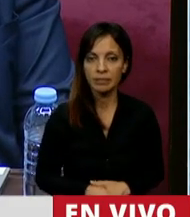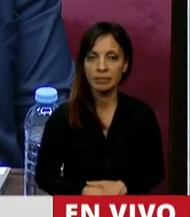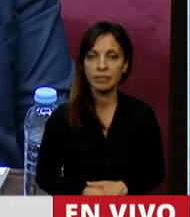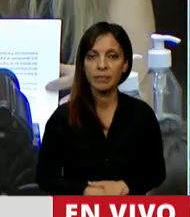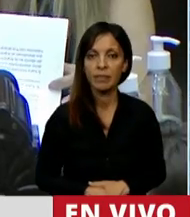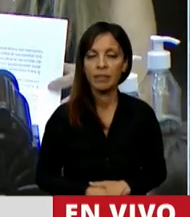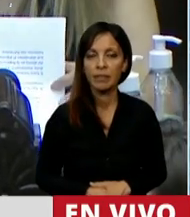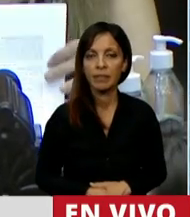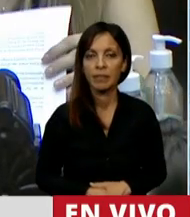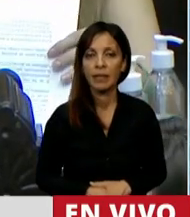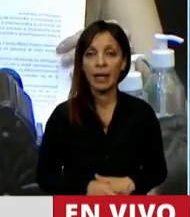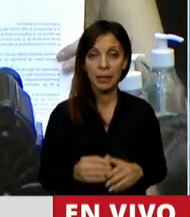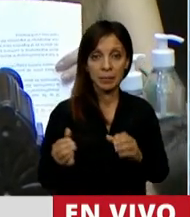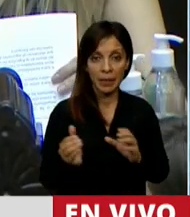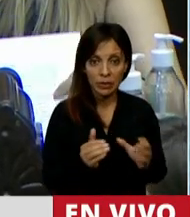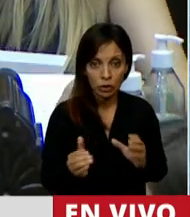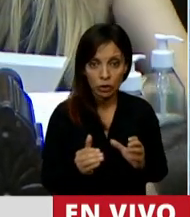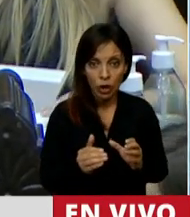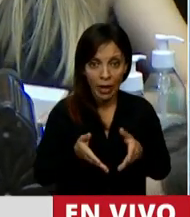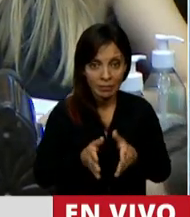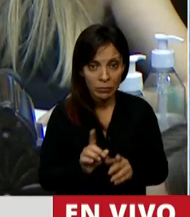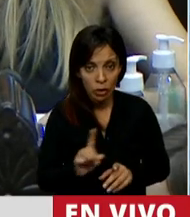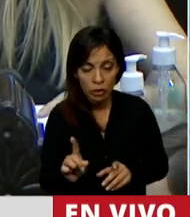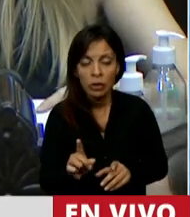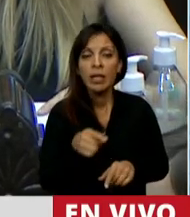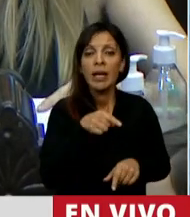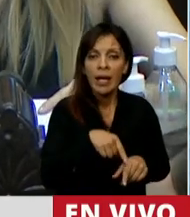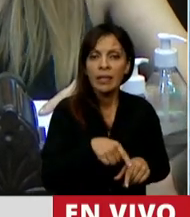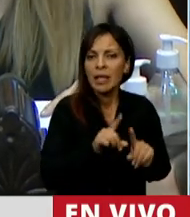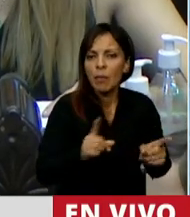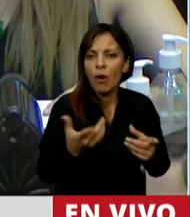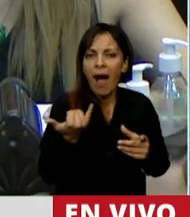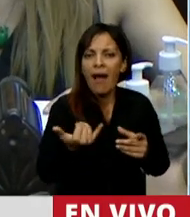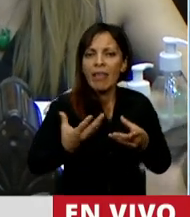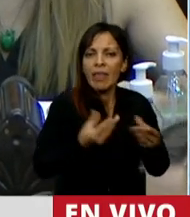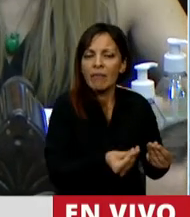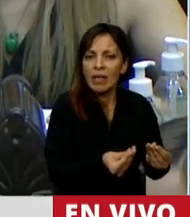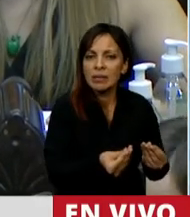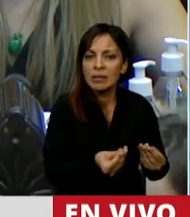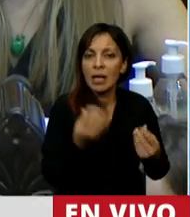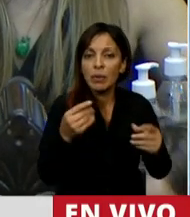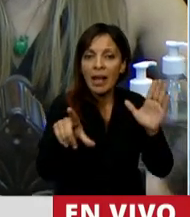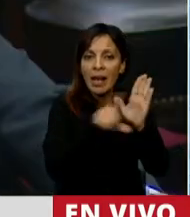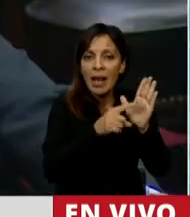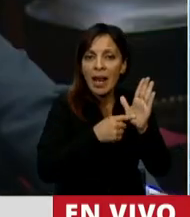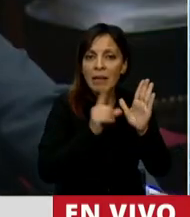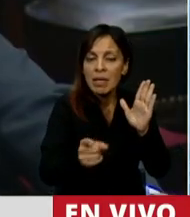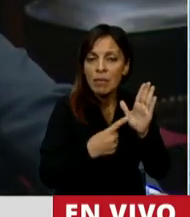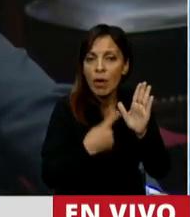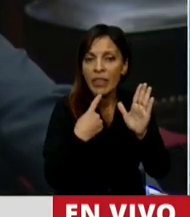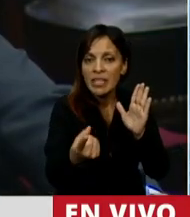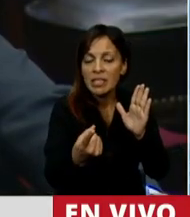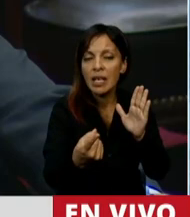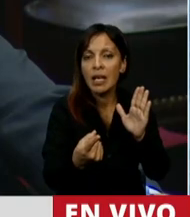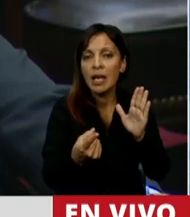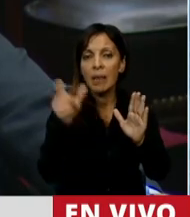El no nato ni siquiera podrá ser defendido por quien la ley instituye que